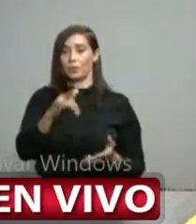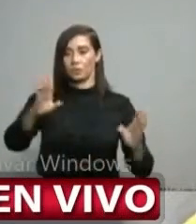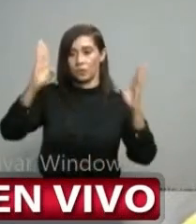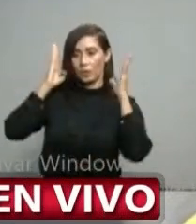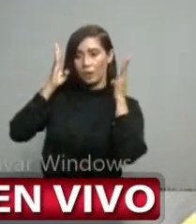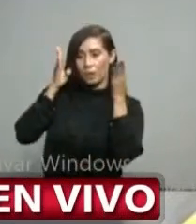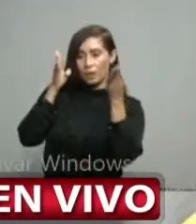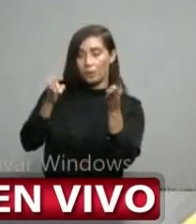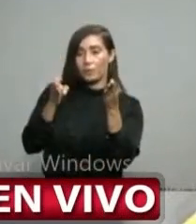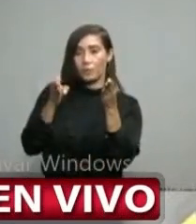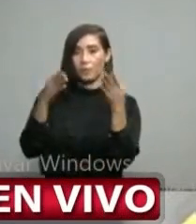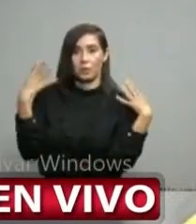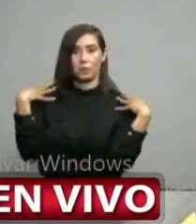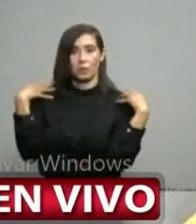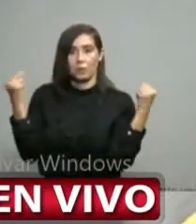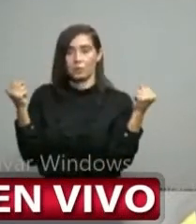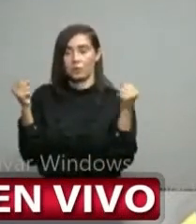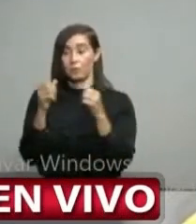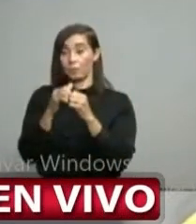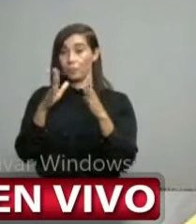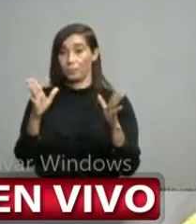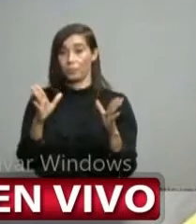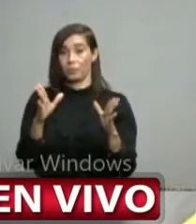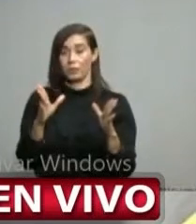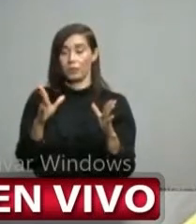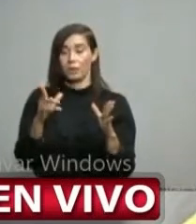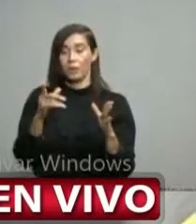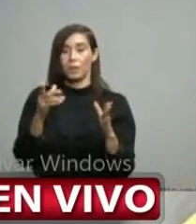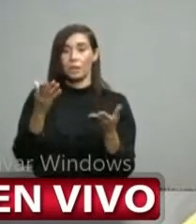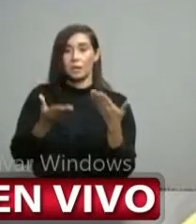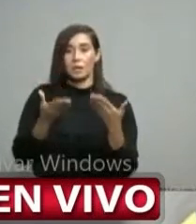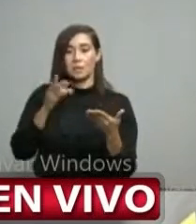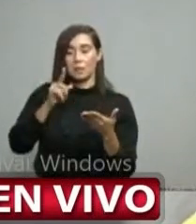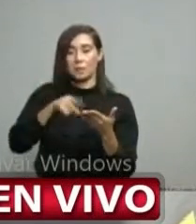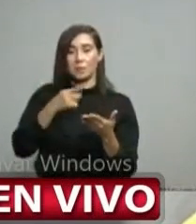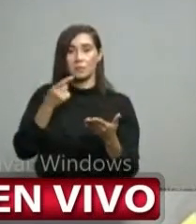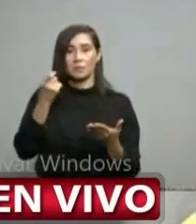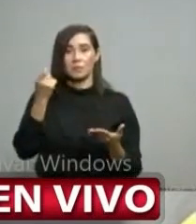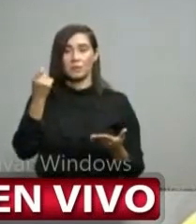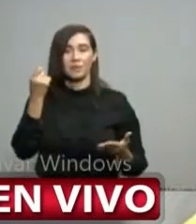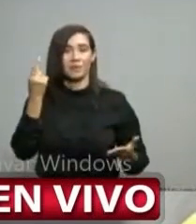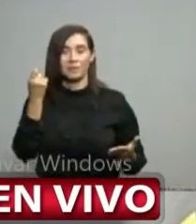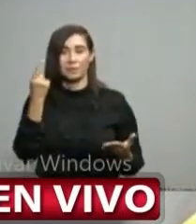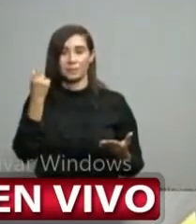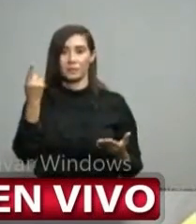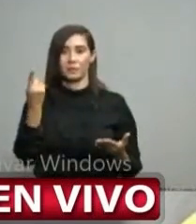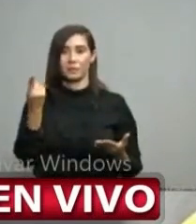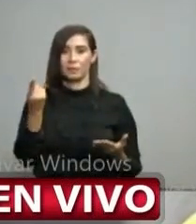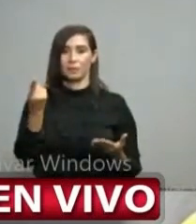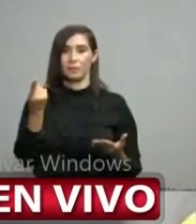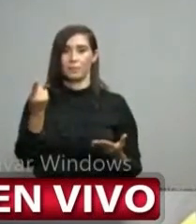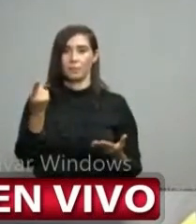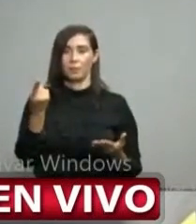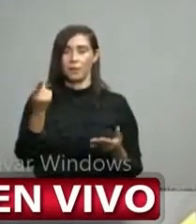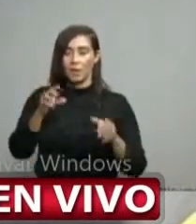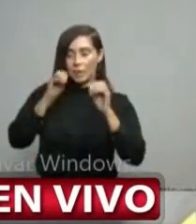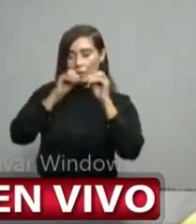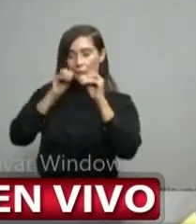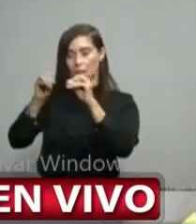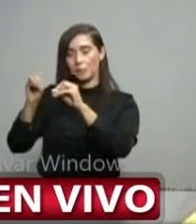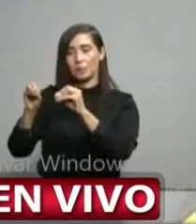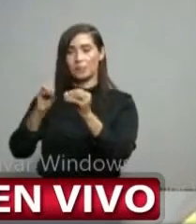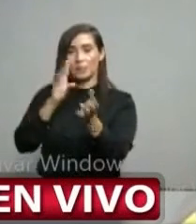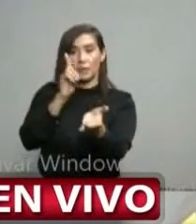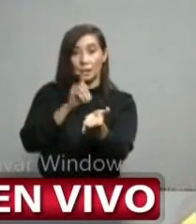cuando se maneja la salud pública y no se entiende lo que ya es historia en la formación médica